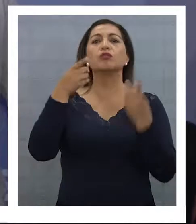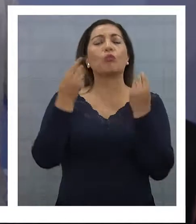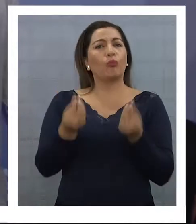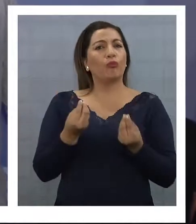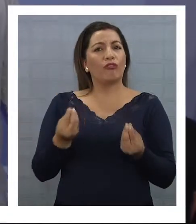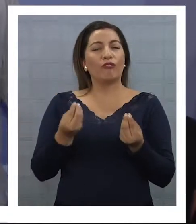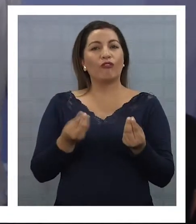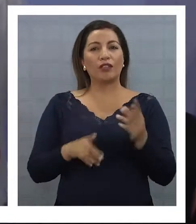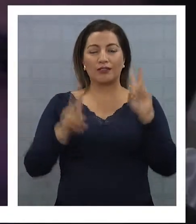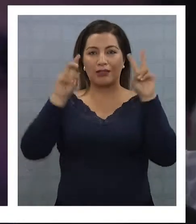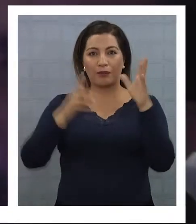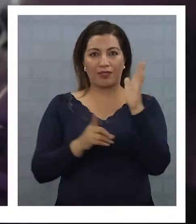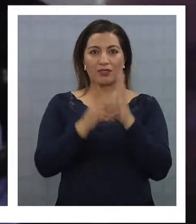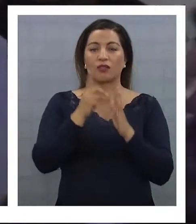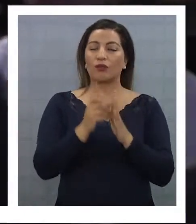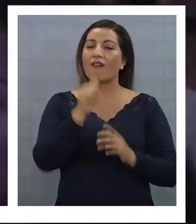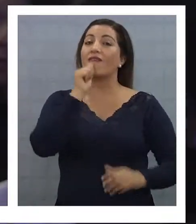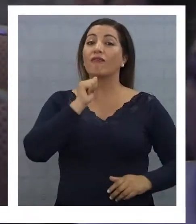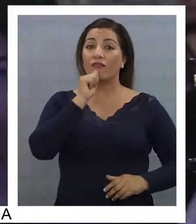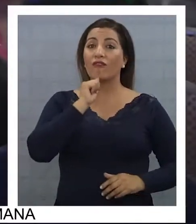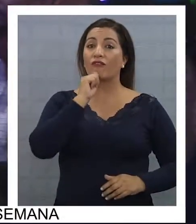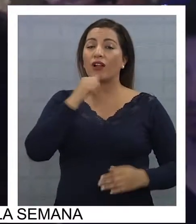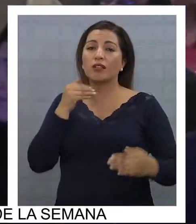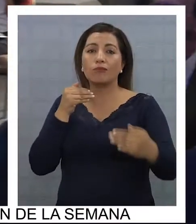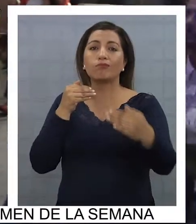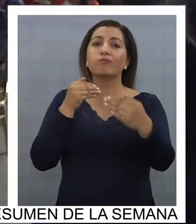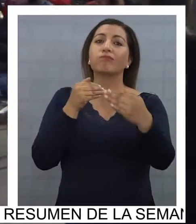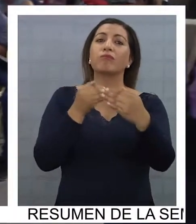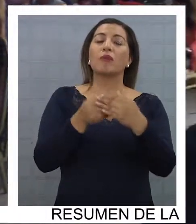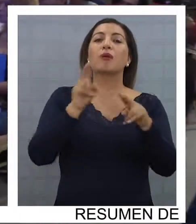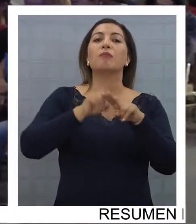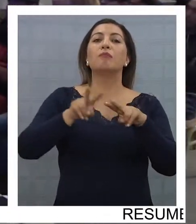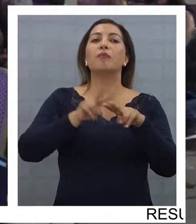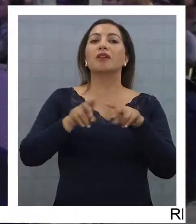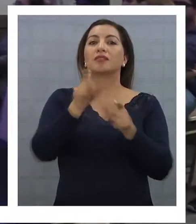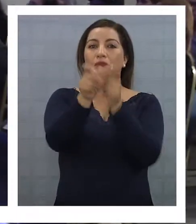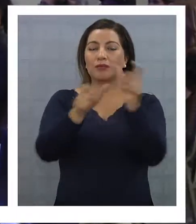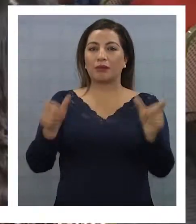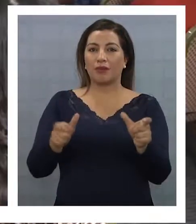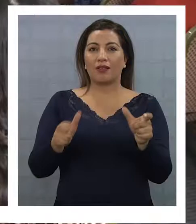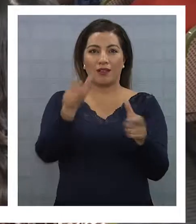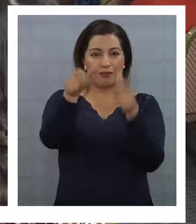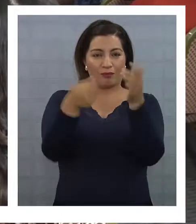desarrollo del sector, pero aún falta bastante para que forme parte del grueso de los ingresos.